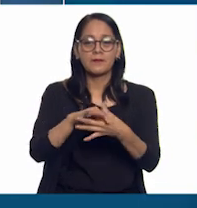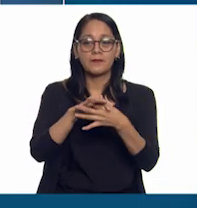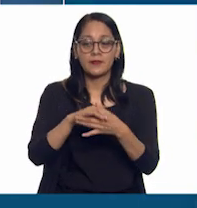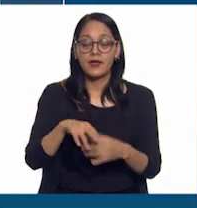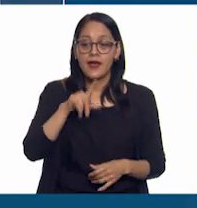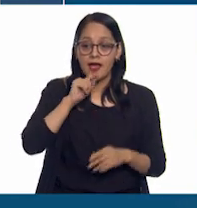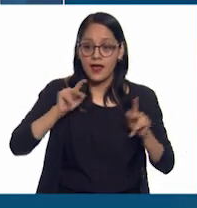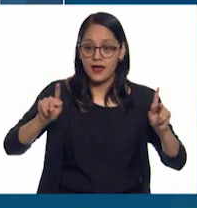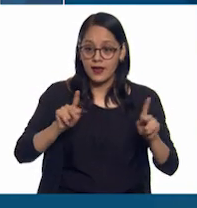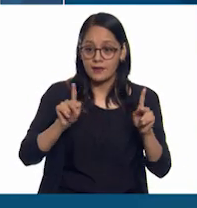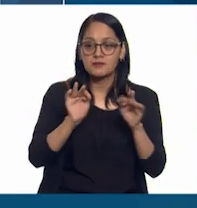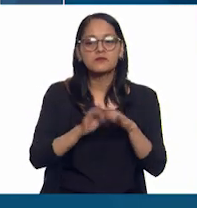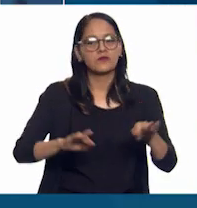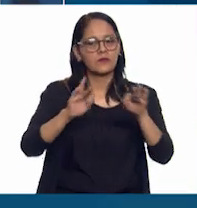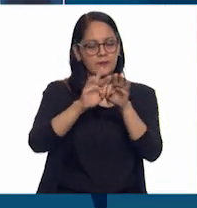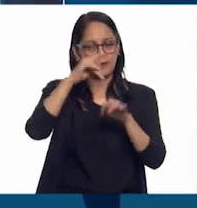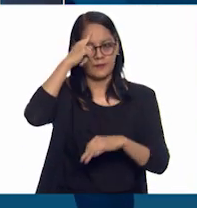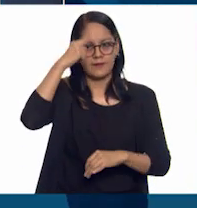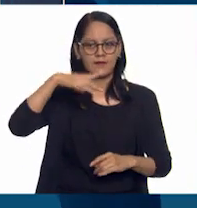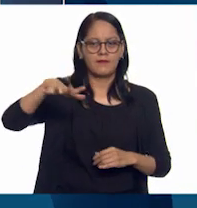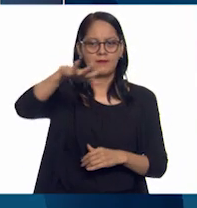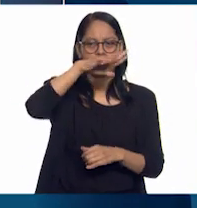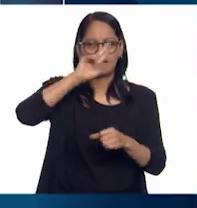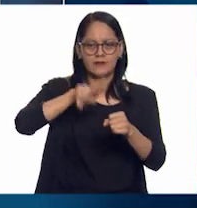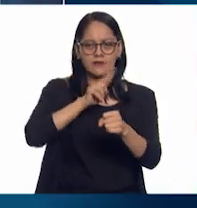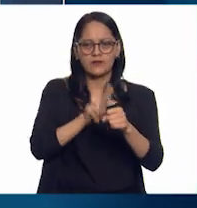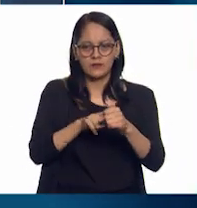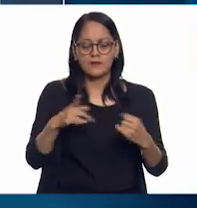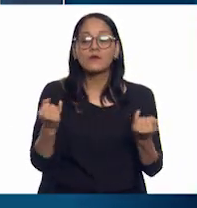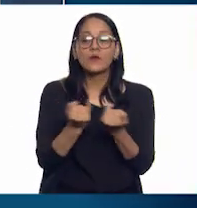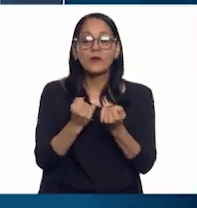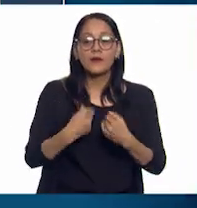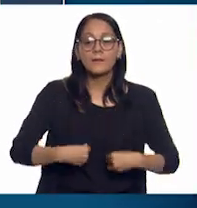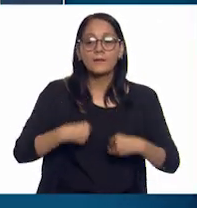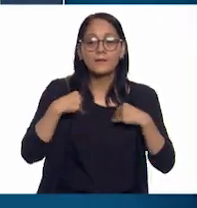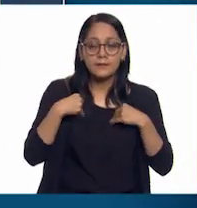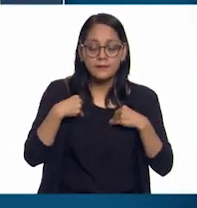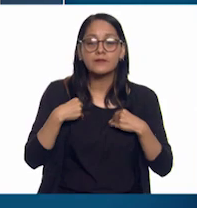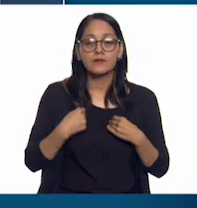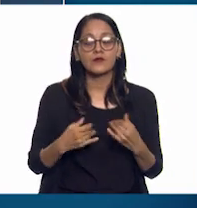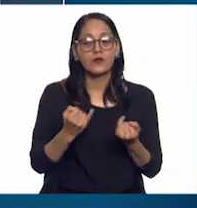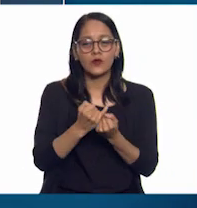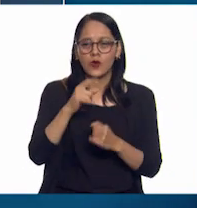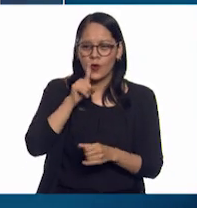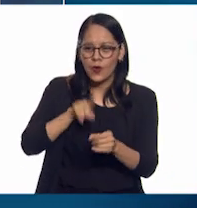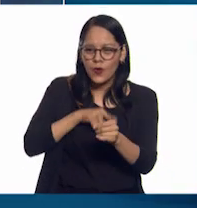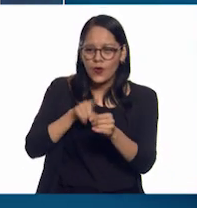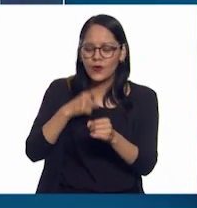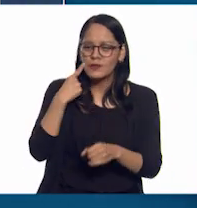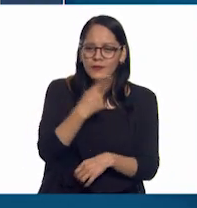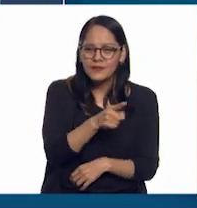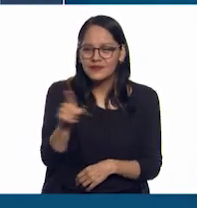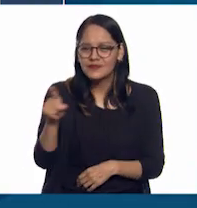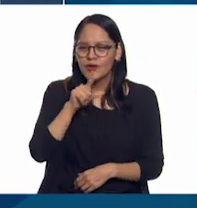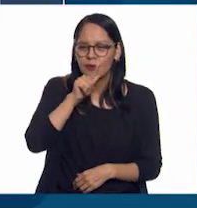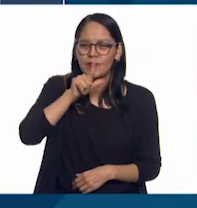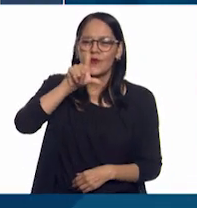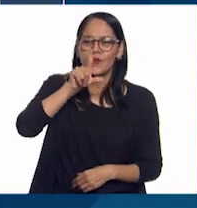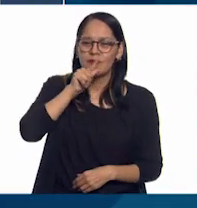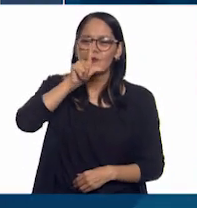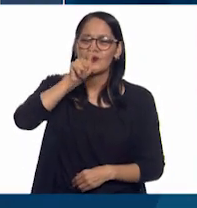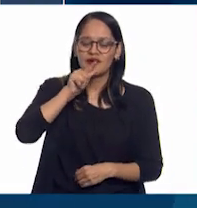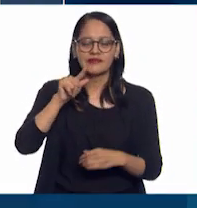importante del medio ambiente y de nuestras vidas. Sus alegres colores y melodiosos cantos alegran nuestros días.